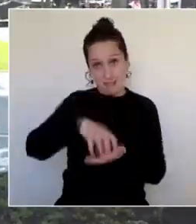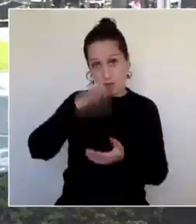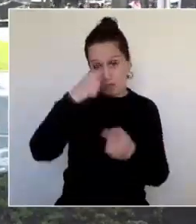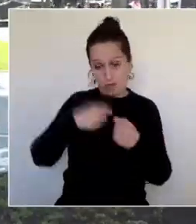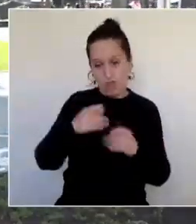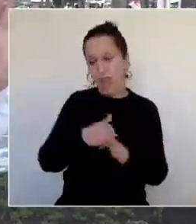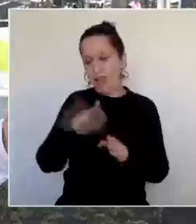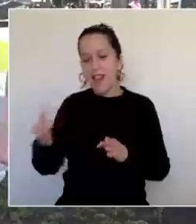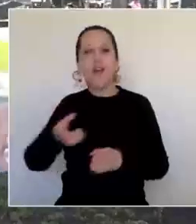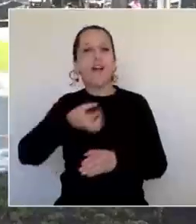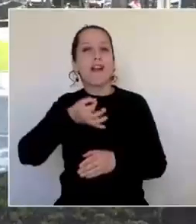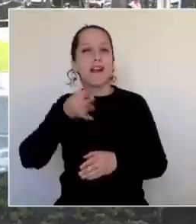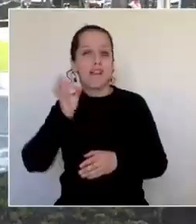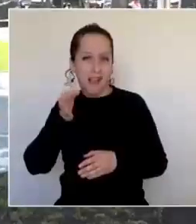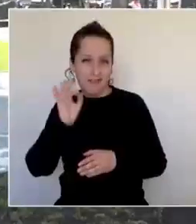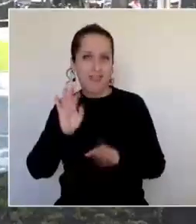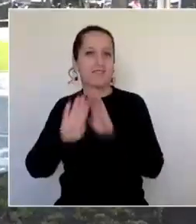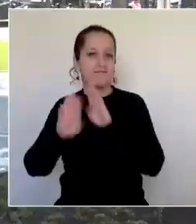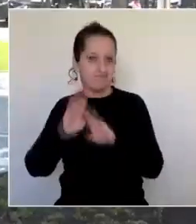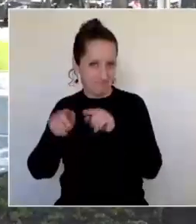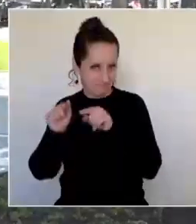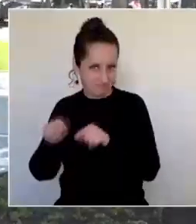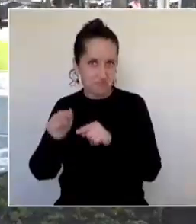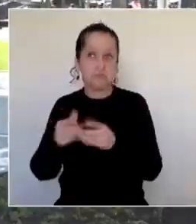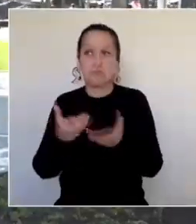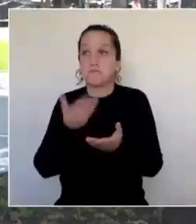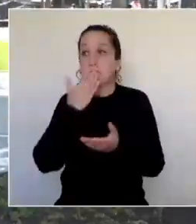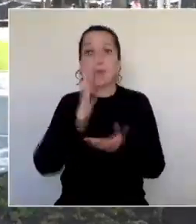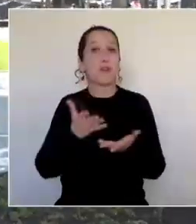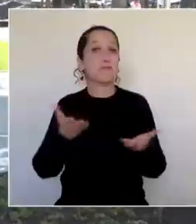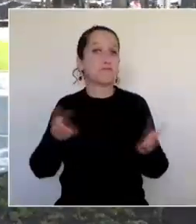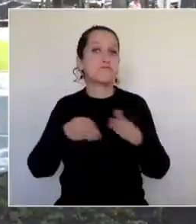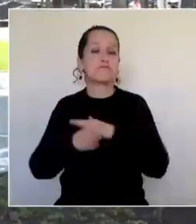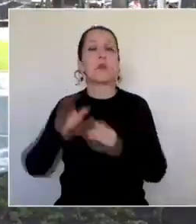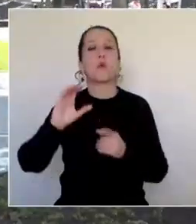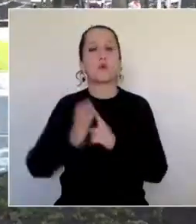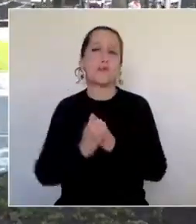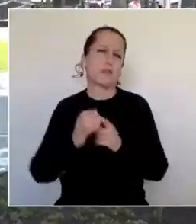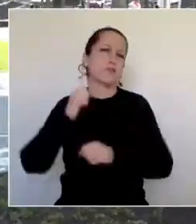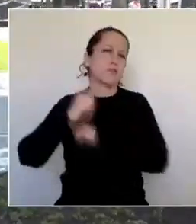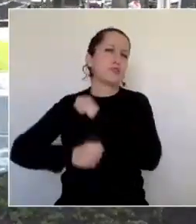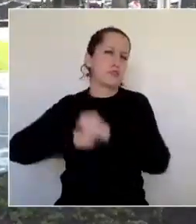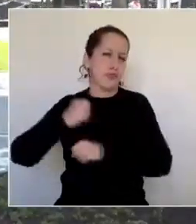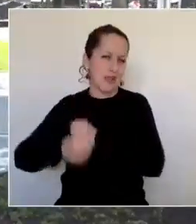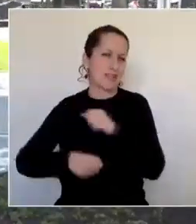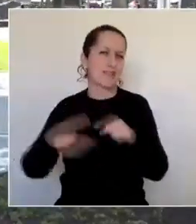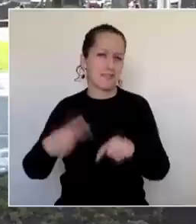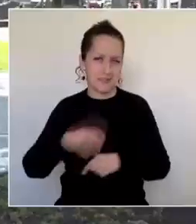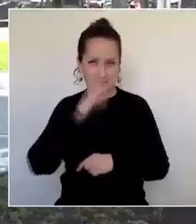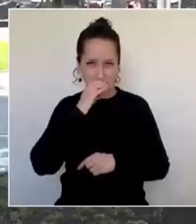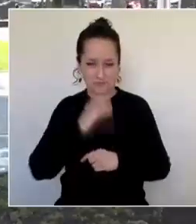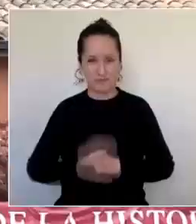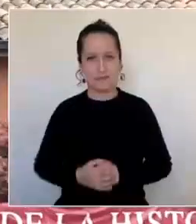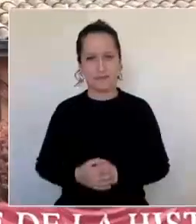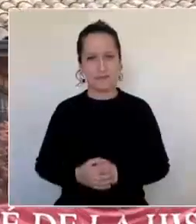entonces se abre y se mejora un espacio cultural con décadas de trayectoria acá en la comuna de Concepción.